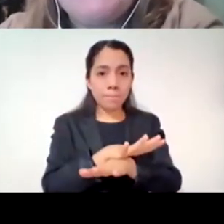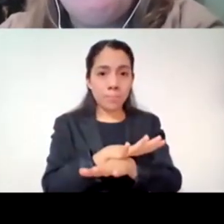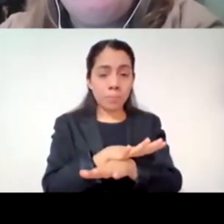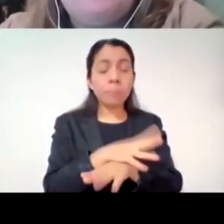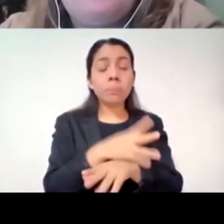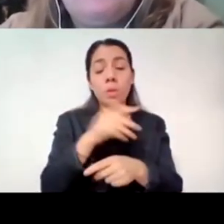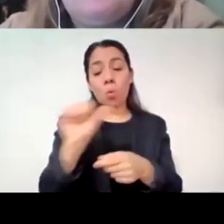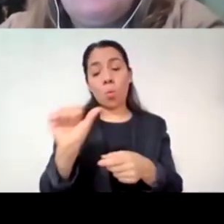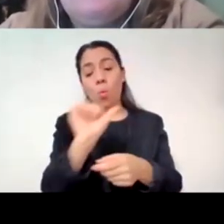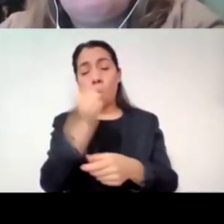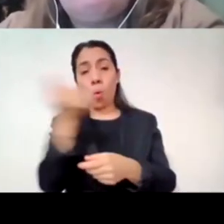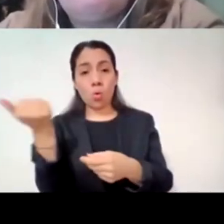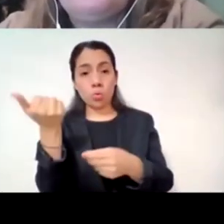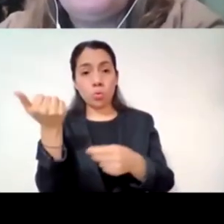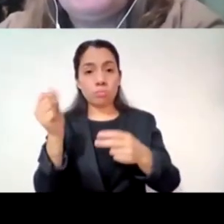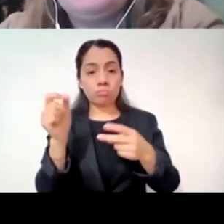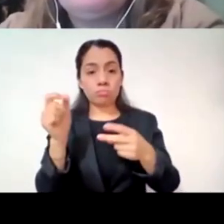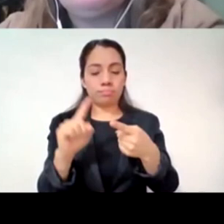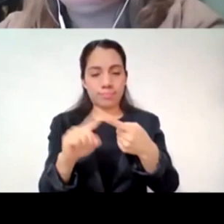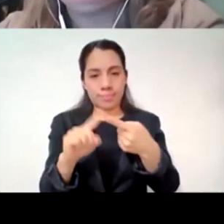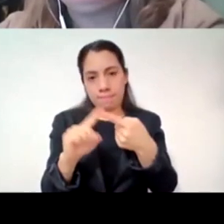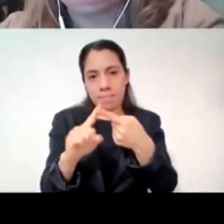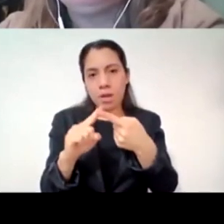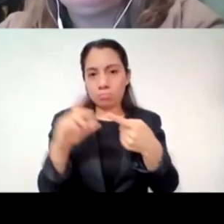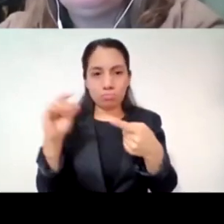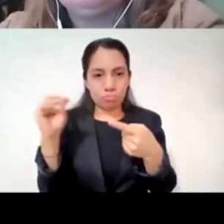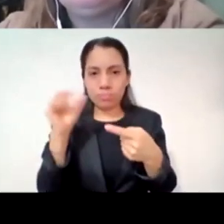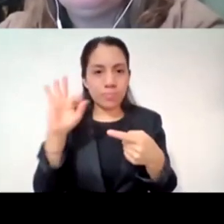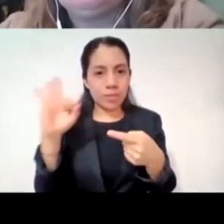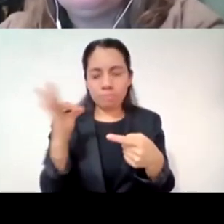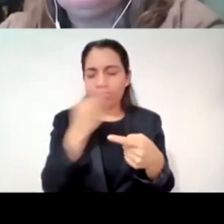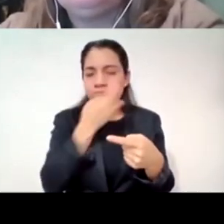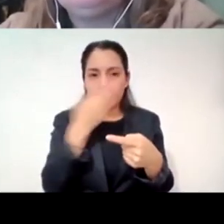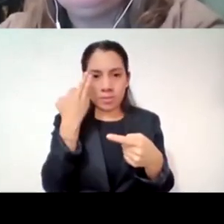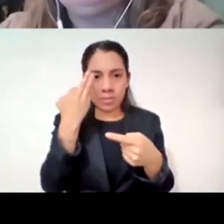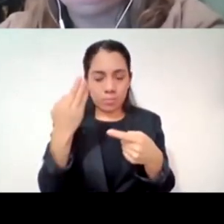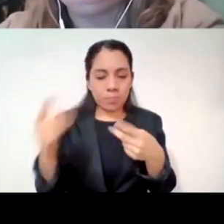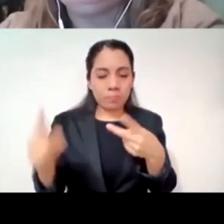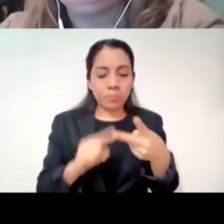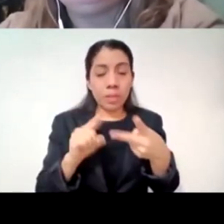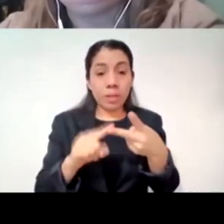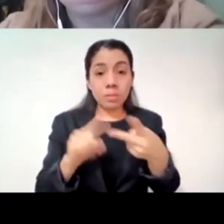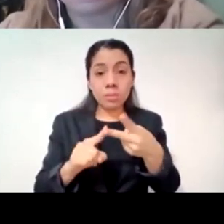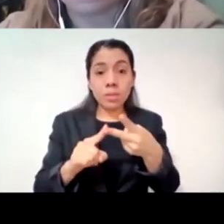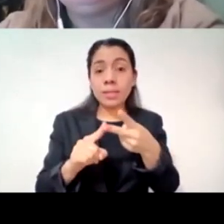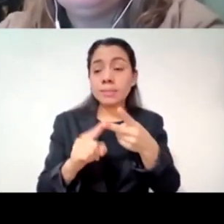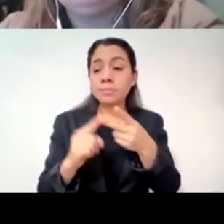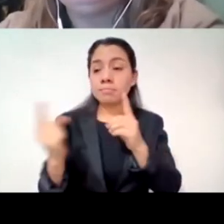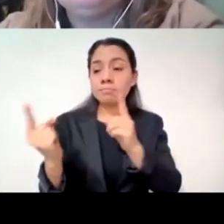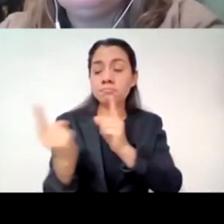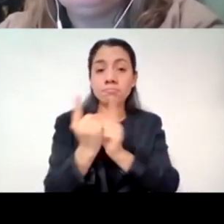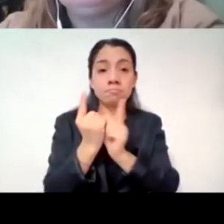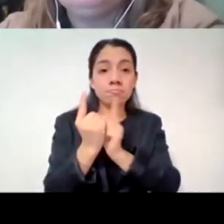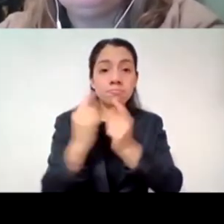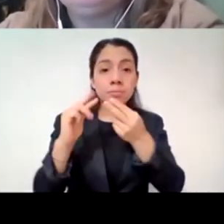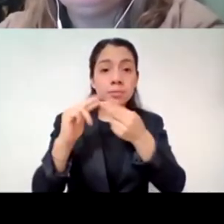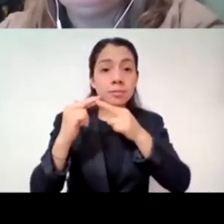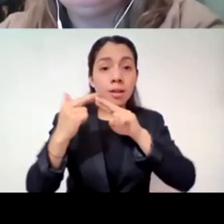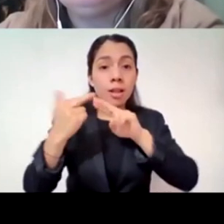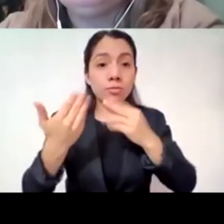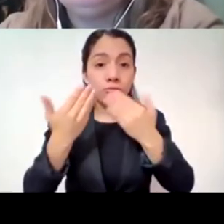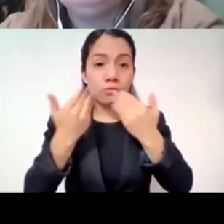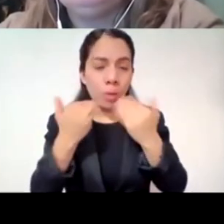convertir a nuestro proceso de duelo en un duelo complicado es la falta de relación si los seres humanos somos de